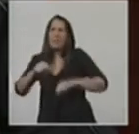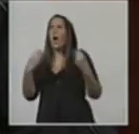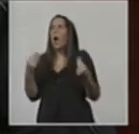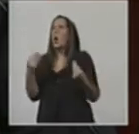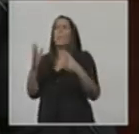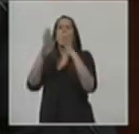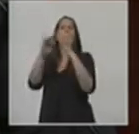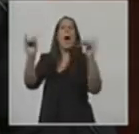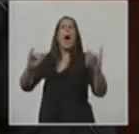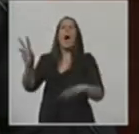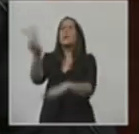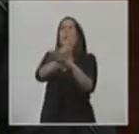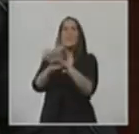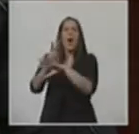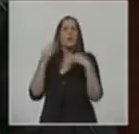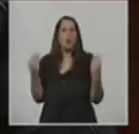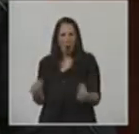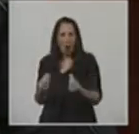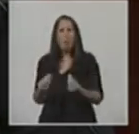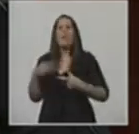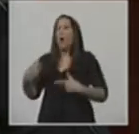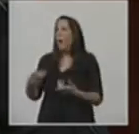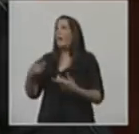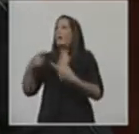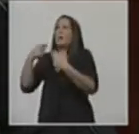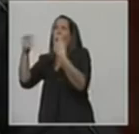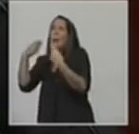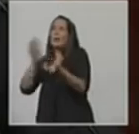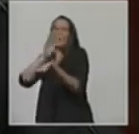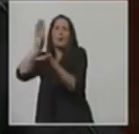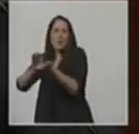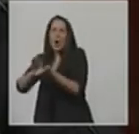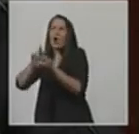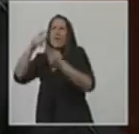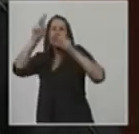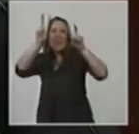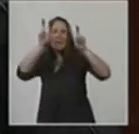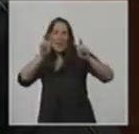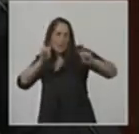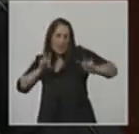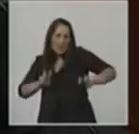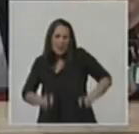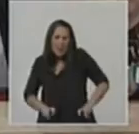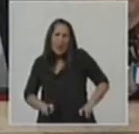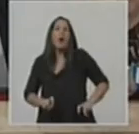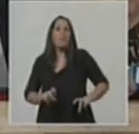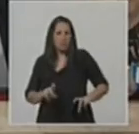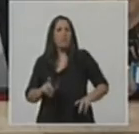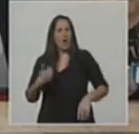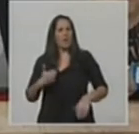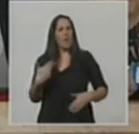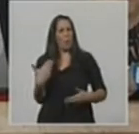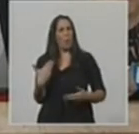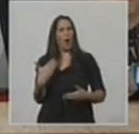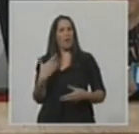diálogo interreligioso. La promoción del comercio y las inversiones. Y la lucha contra el cambio climático. En este último